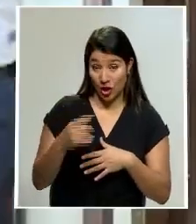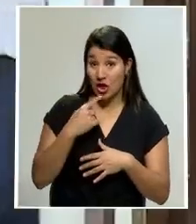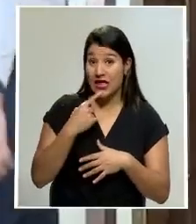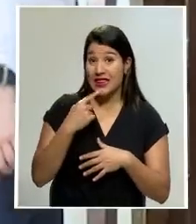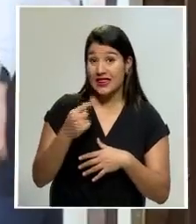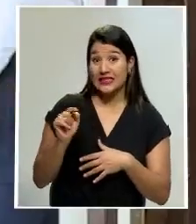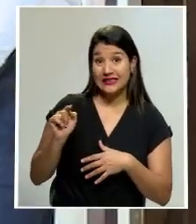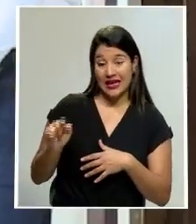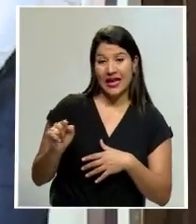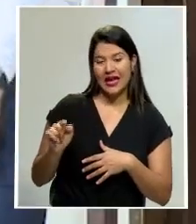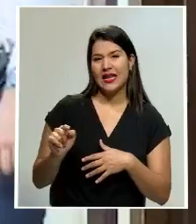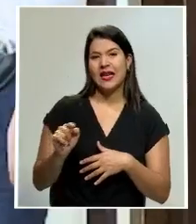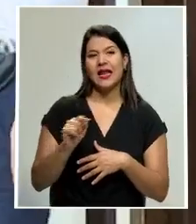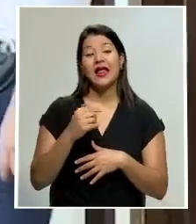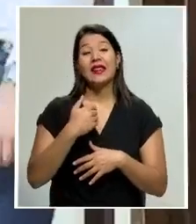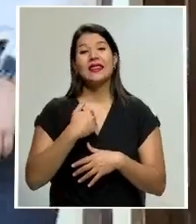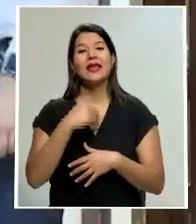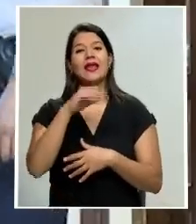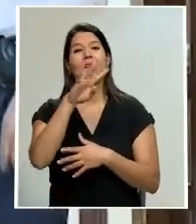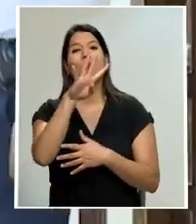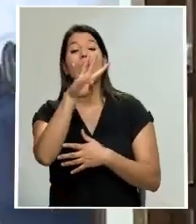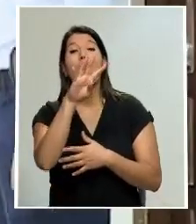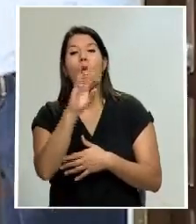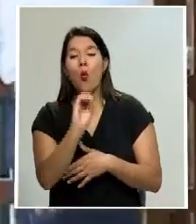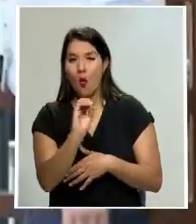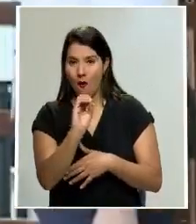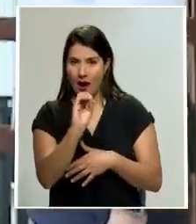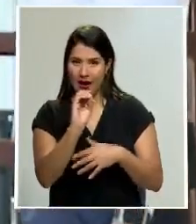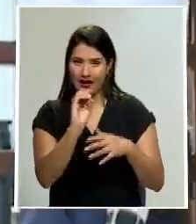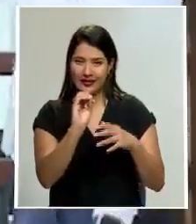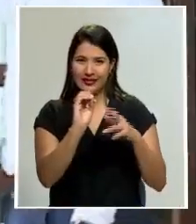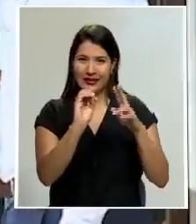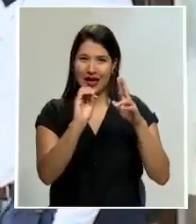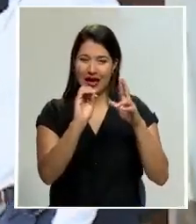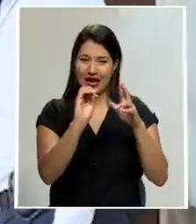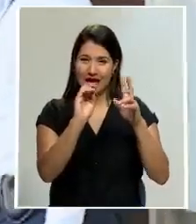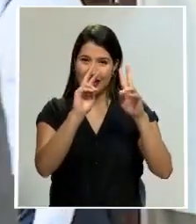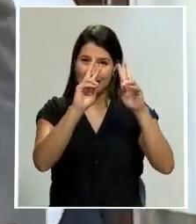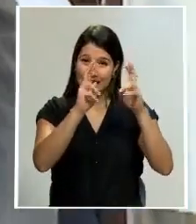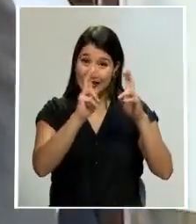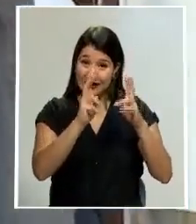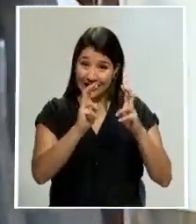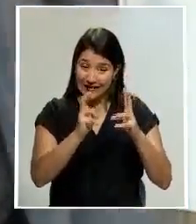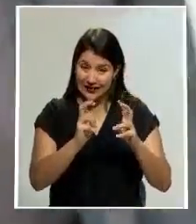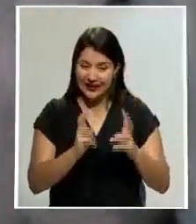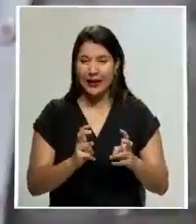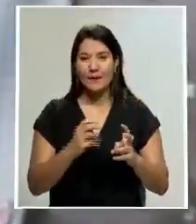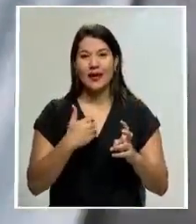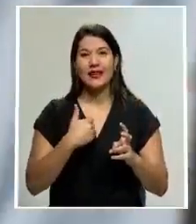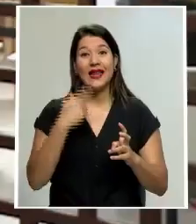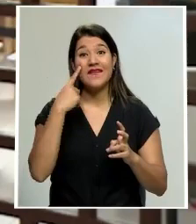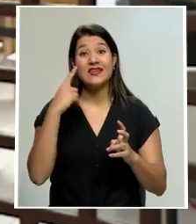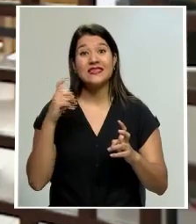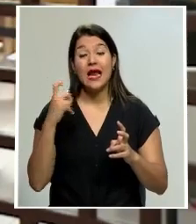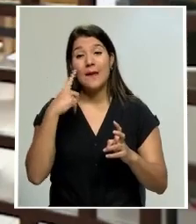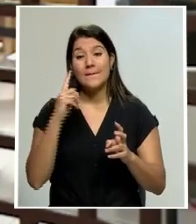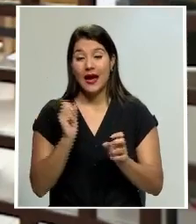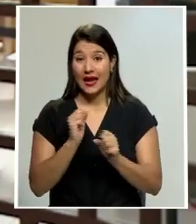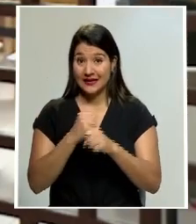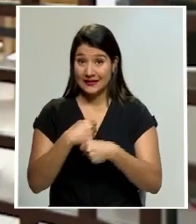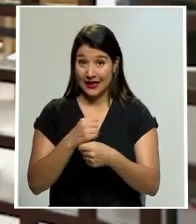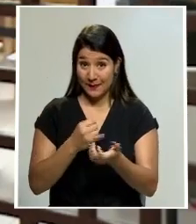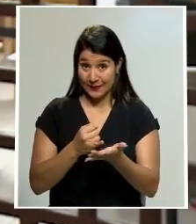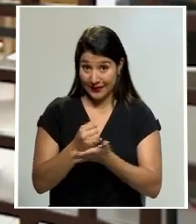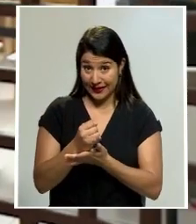los 40 puntos o los 40 hechos, sucesos, que la Fiscalía tiene como criterio para levantar este caso, apenas